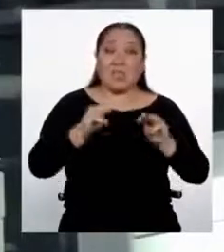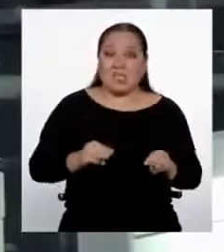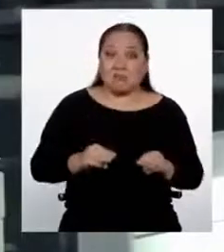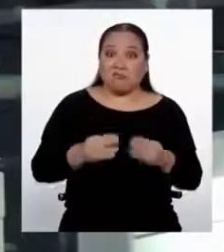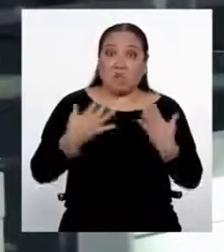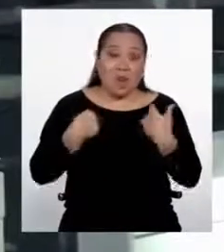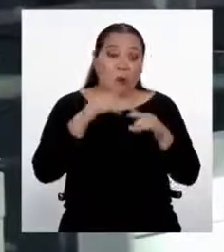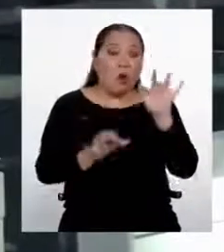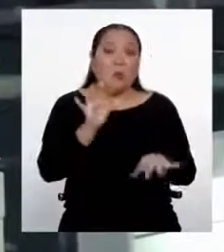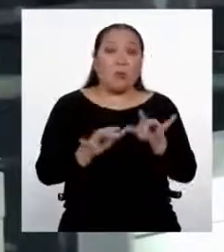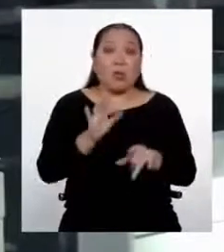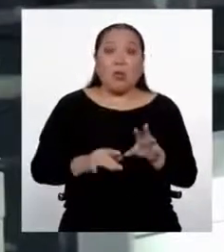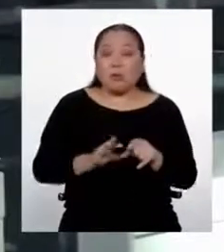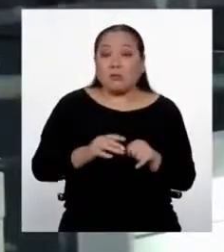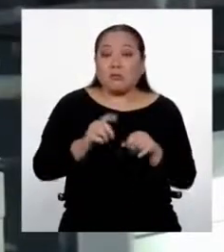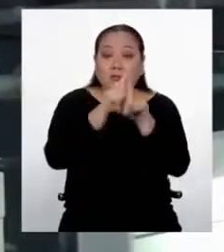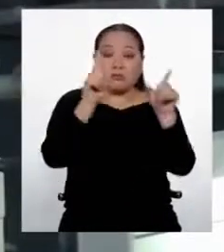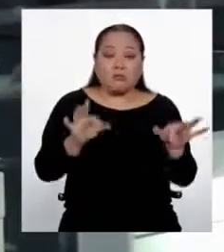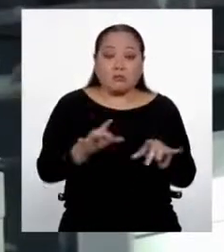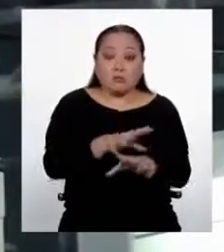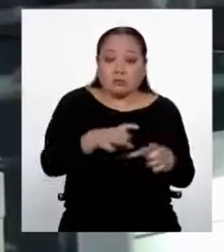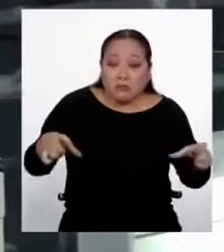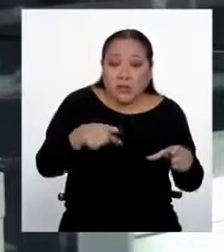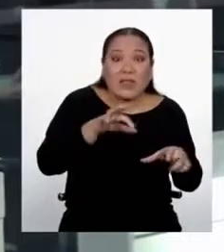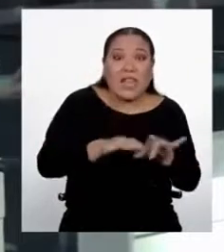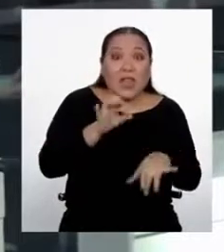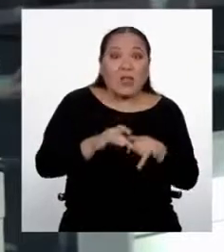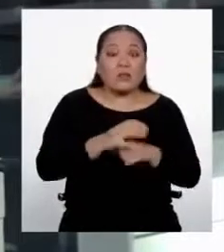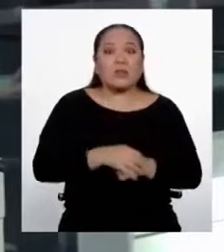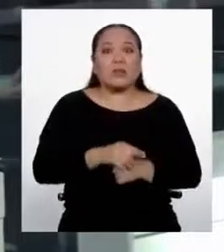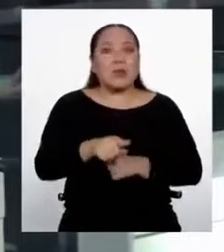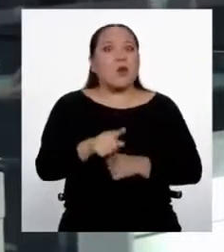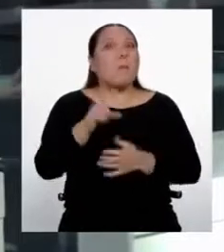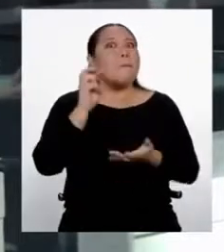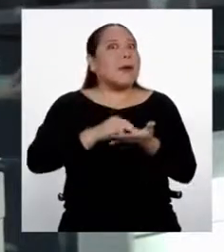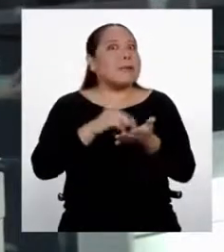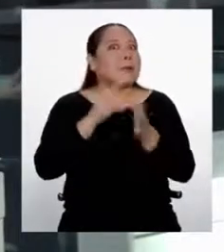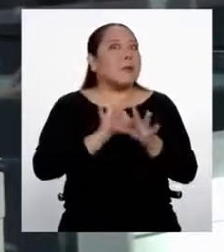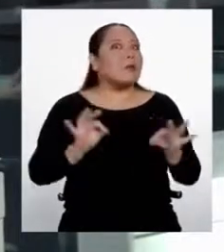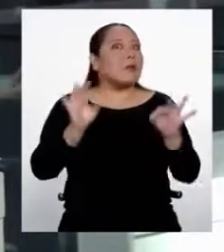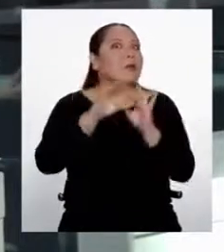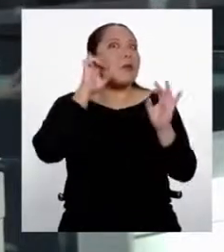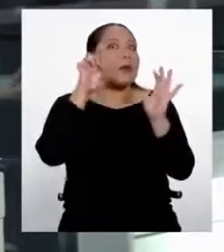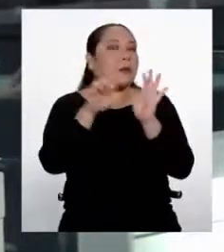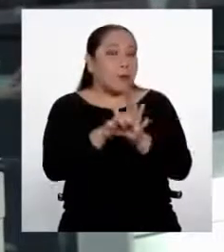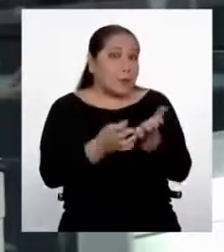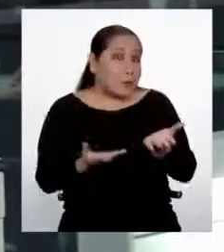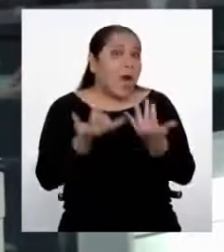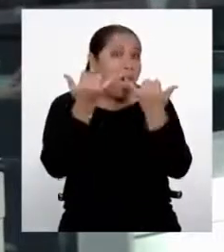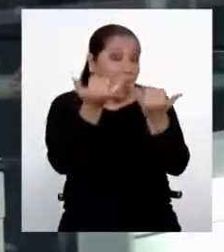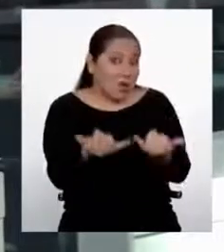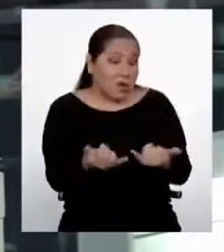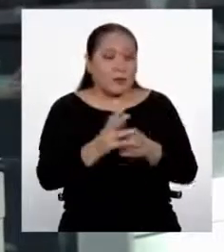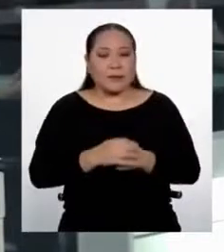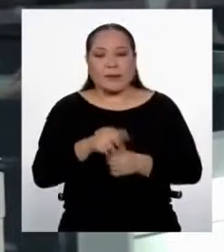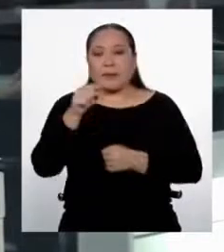computadoras, tenemos teclado. Lo que más prudente sería es que nosotros podamos incrementar el